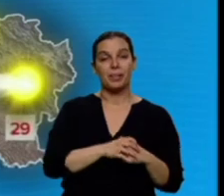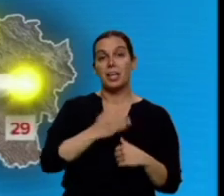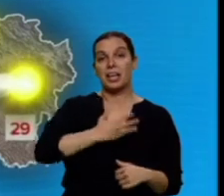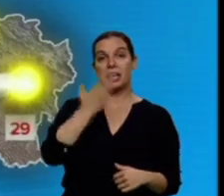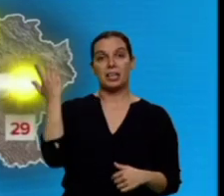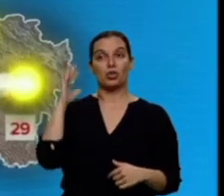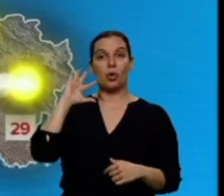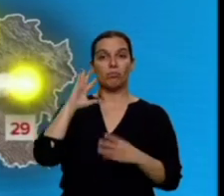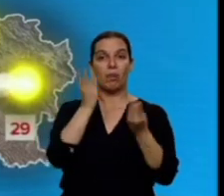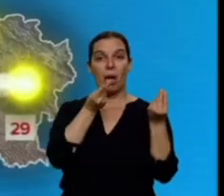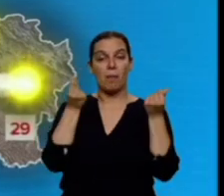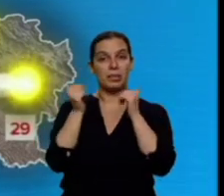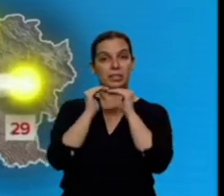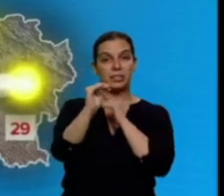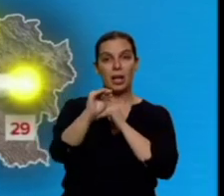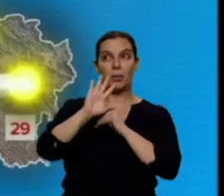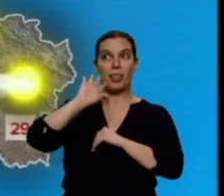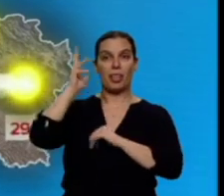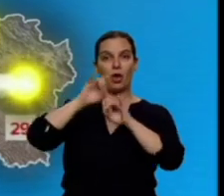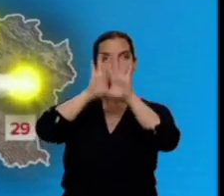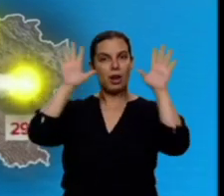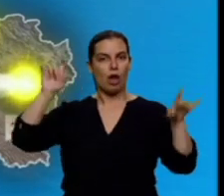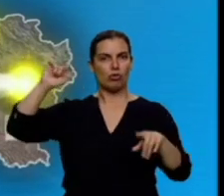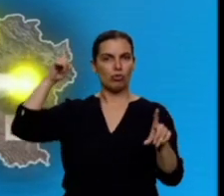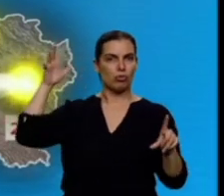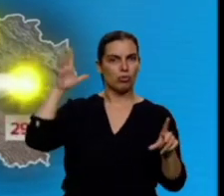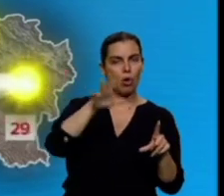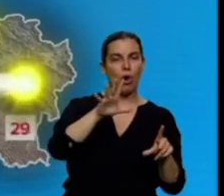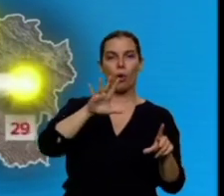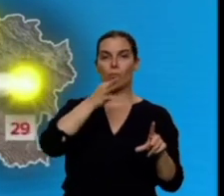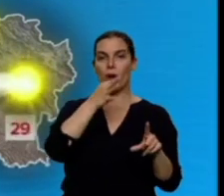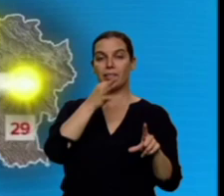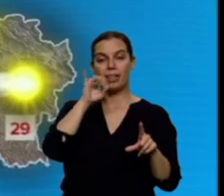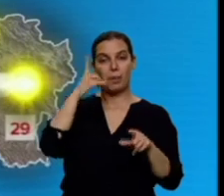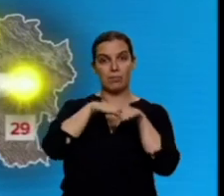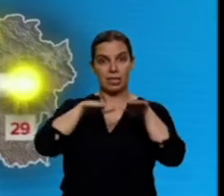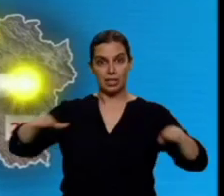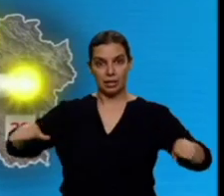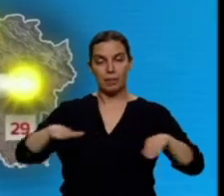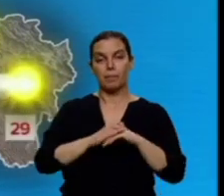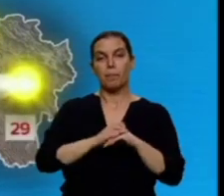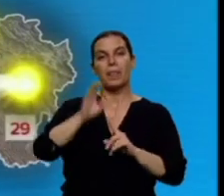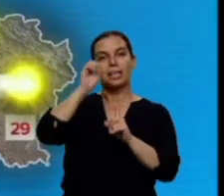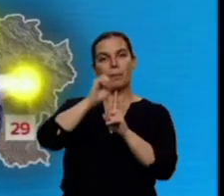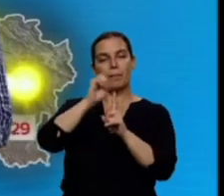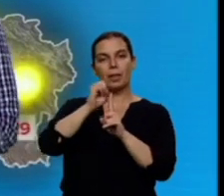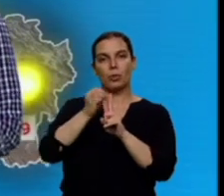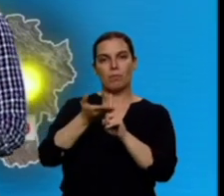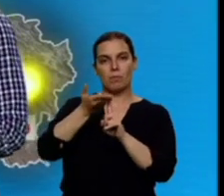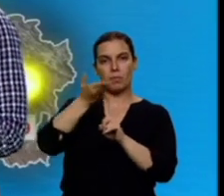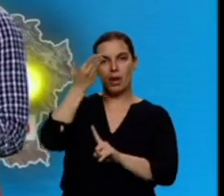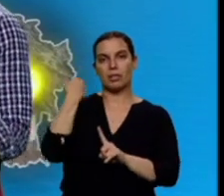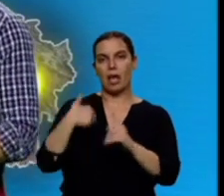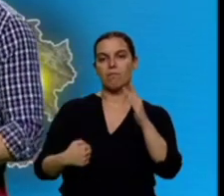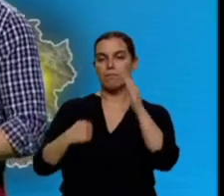despejados, cielos soleados durante la tarde, sobre todo en puntos de la meseta y temperaturas que van a subir, alcanzando ya las máximas en muchas zonas